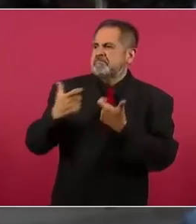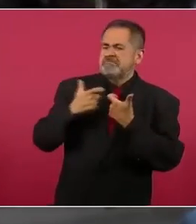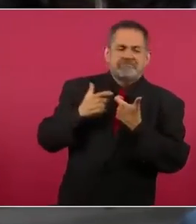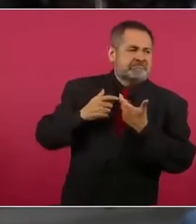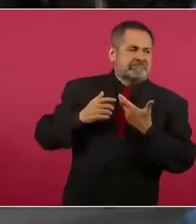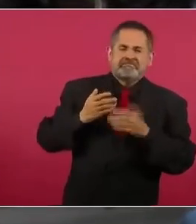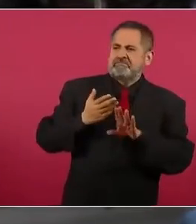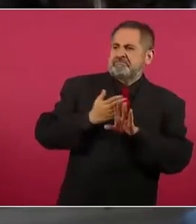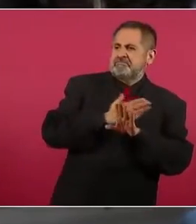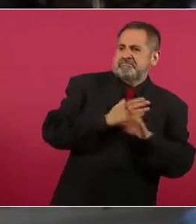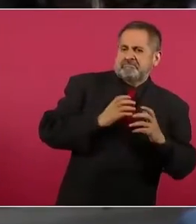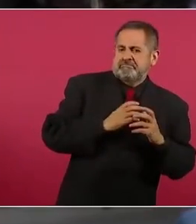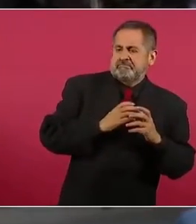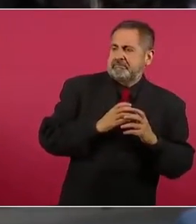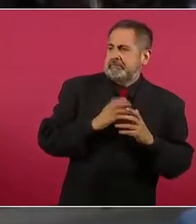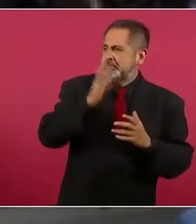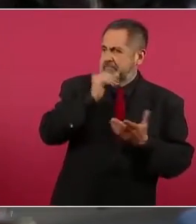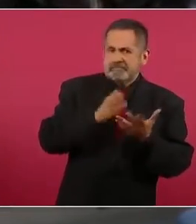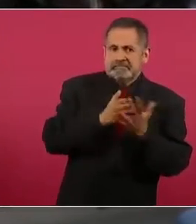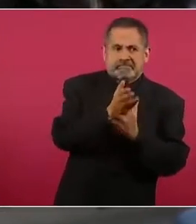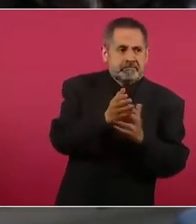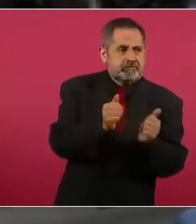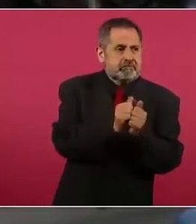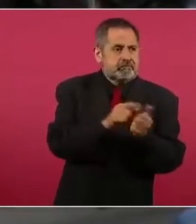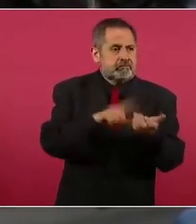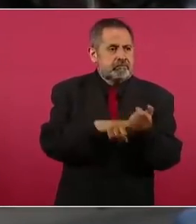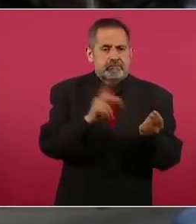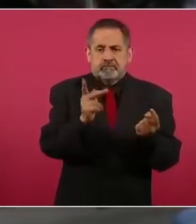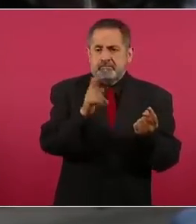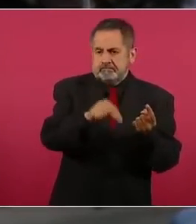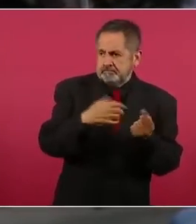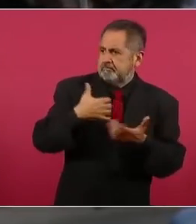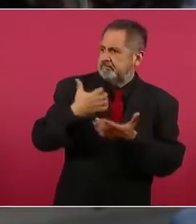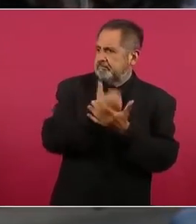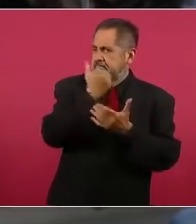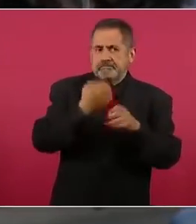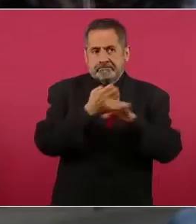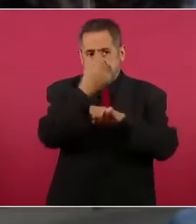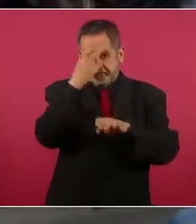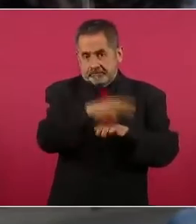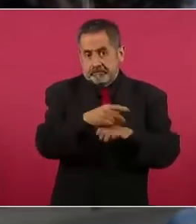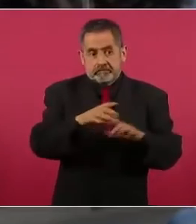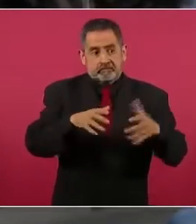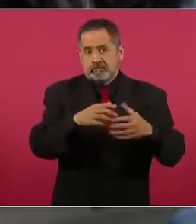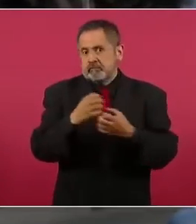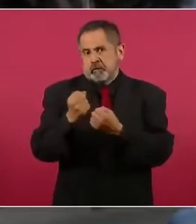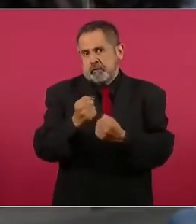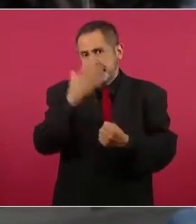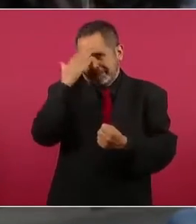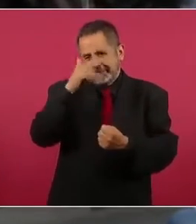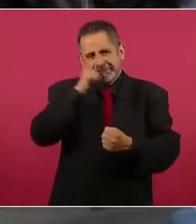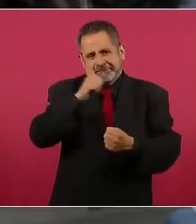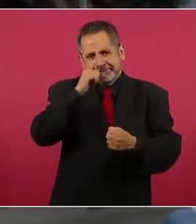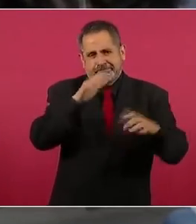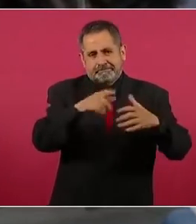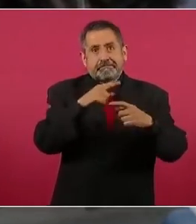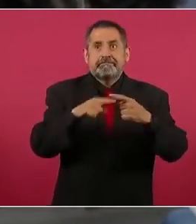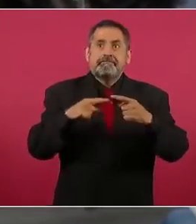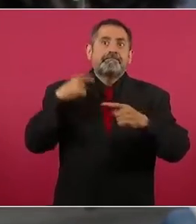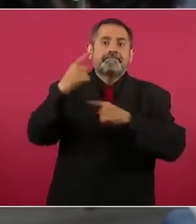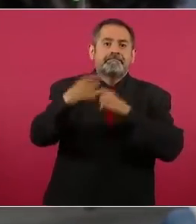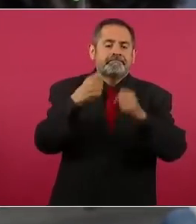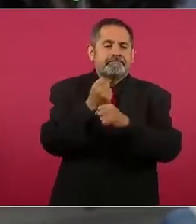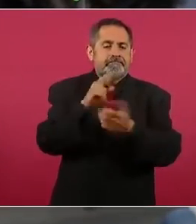evitar que ellos puedan tener una alianza incluso con el PAN y poder ganar el Estado de México, que es una bastión importante, incluso con miras hacia 2024.